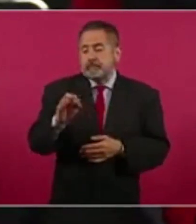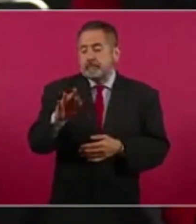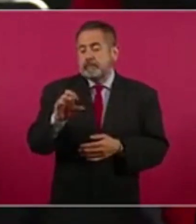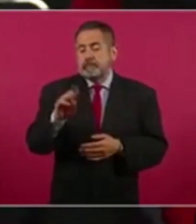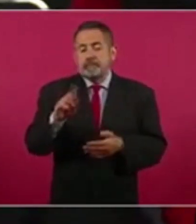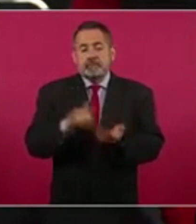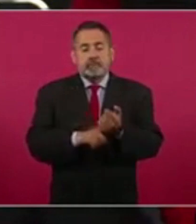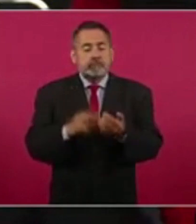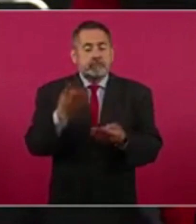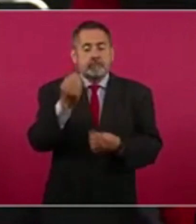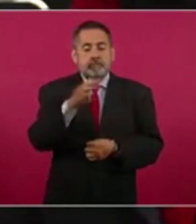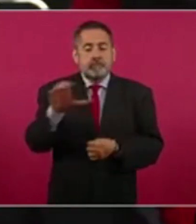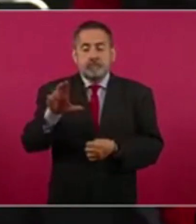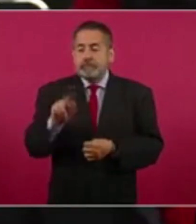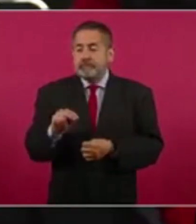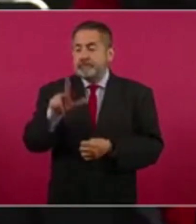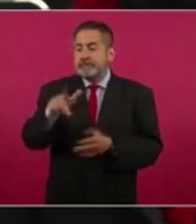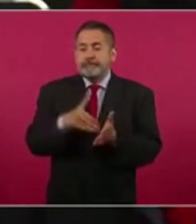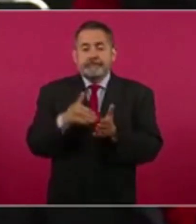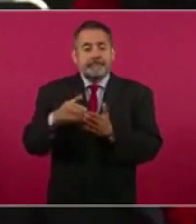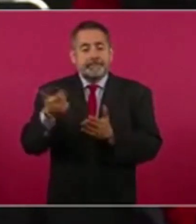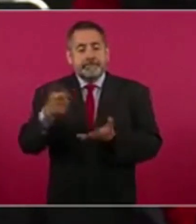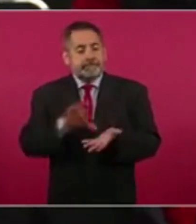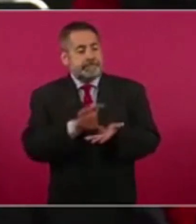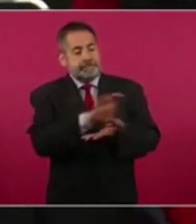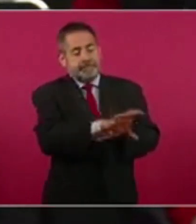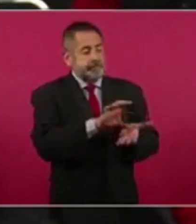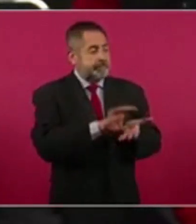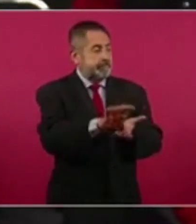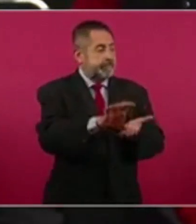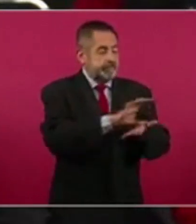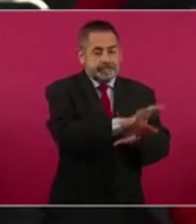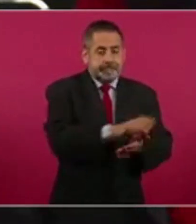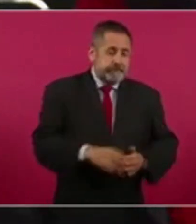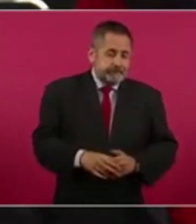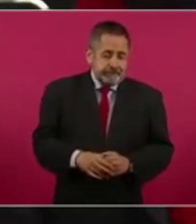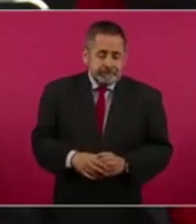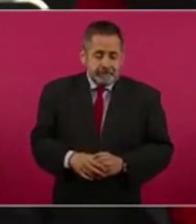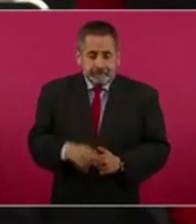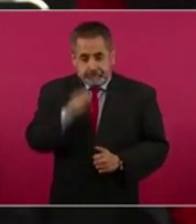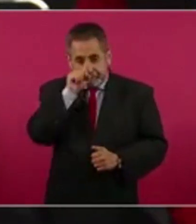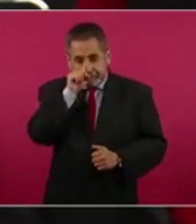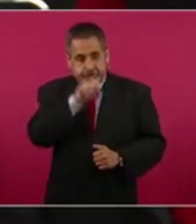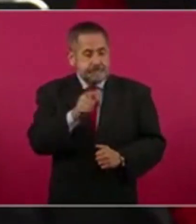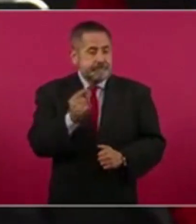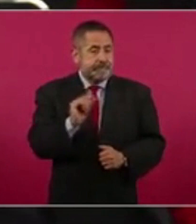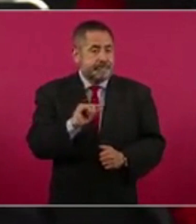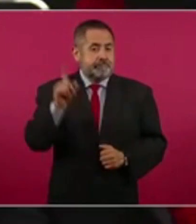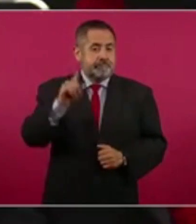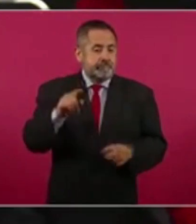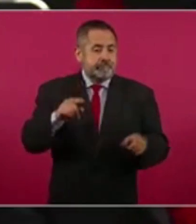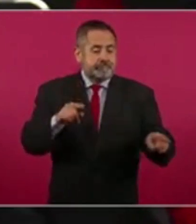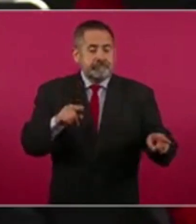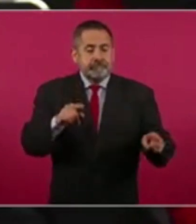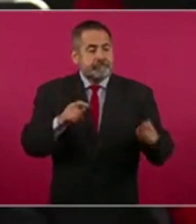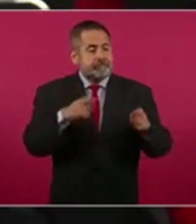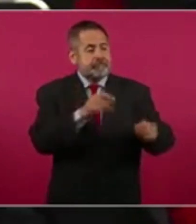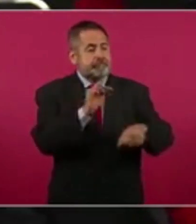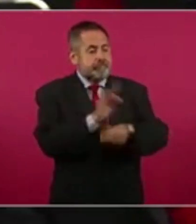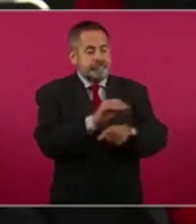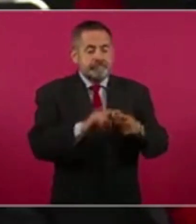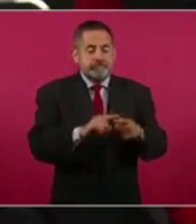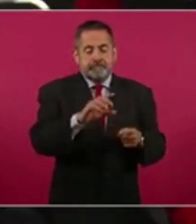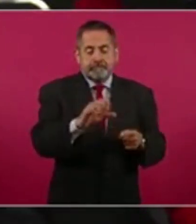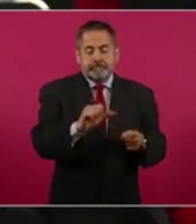987 millones de pesos. Además, también el superpolicía favoreció a Carlos Loret de Mola, a